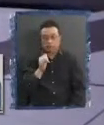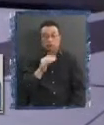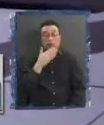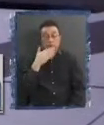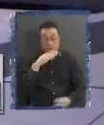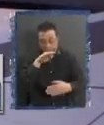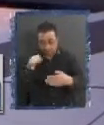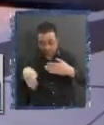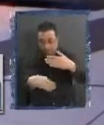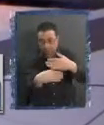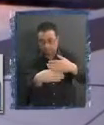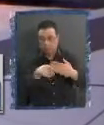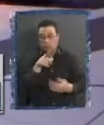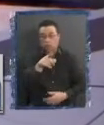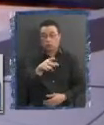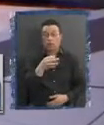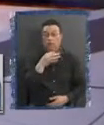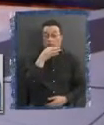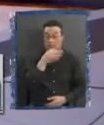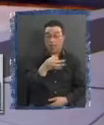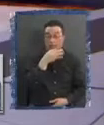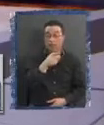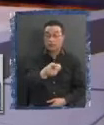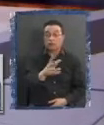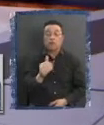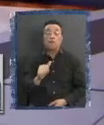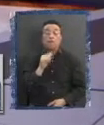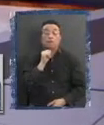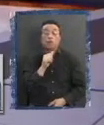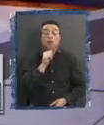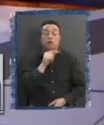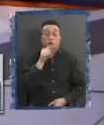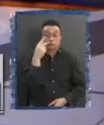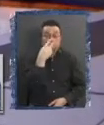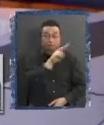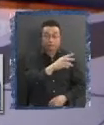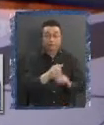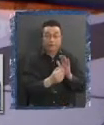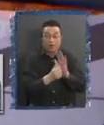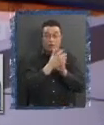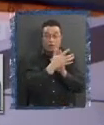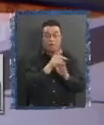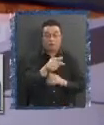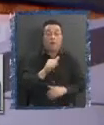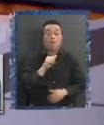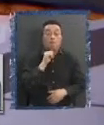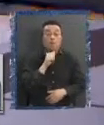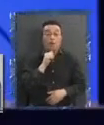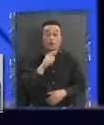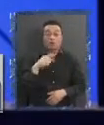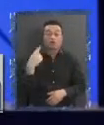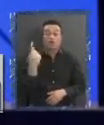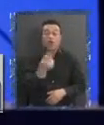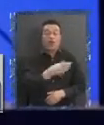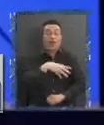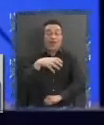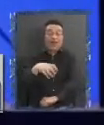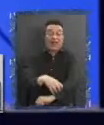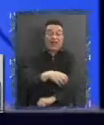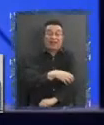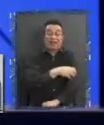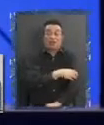lo que tú te refieres de la pobreza de Guaymapu, que es la pobreza de todas las regiones que han sido